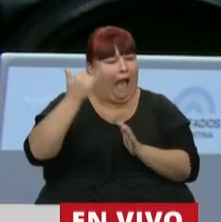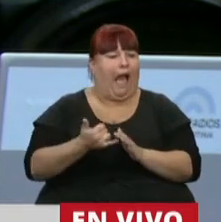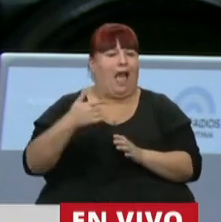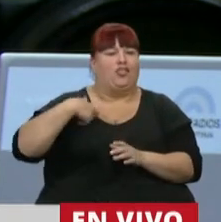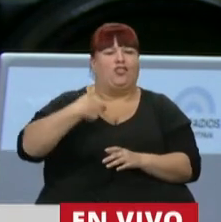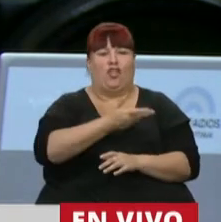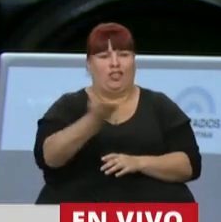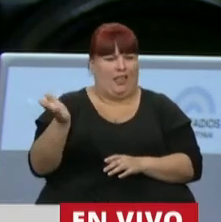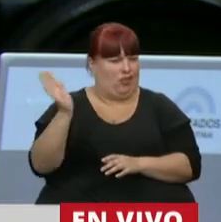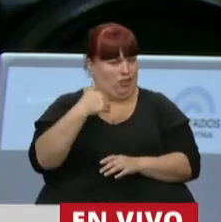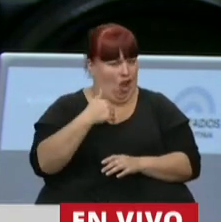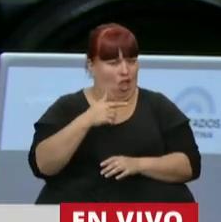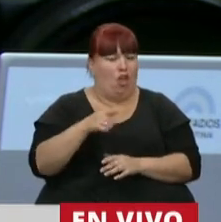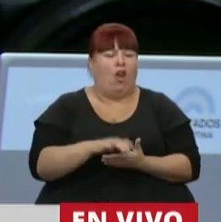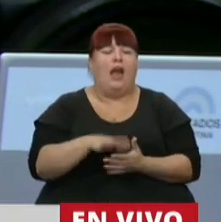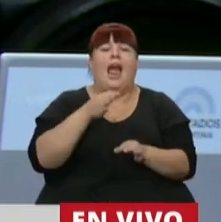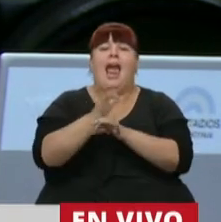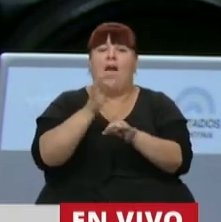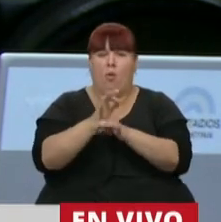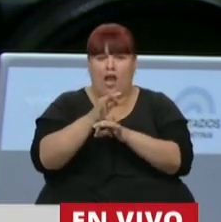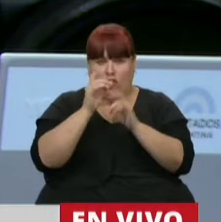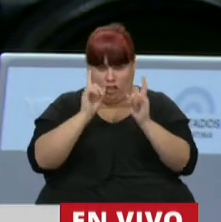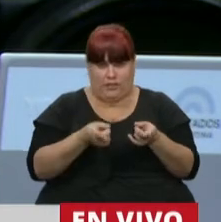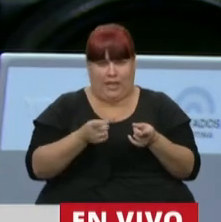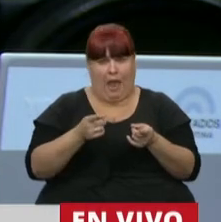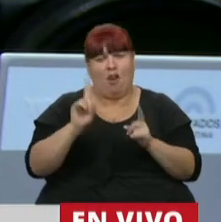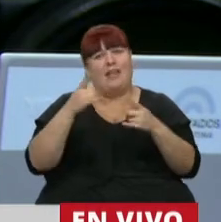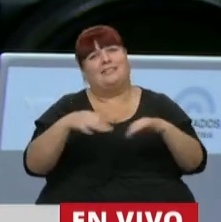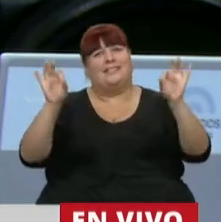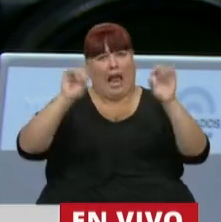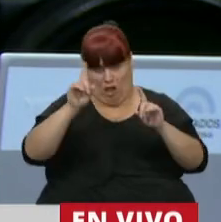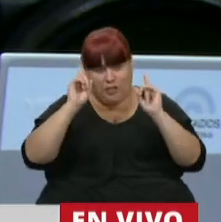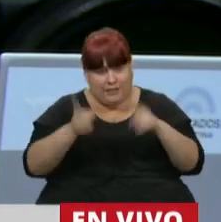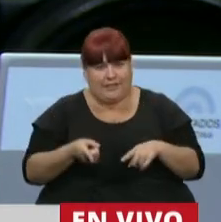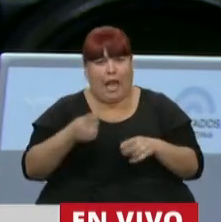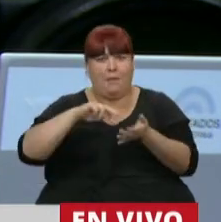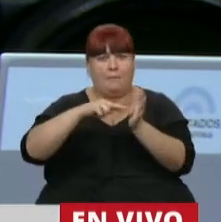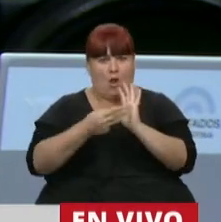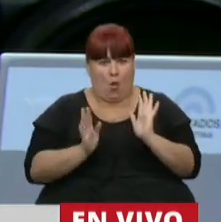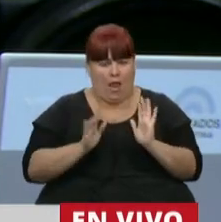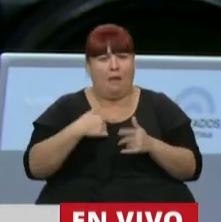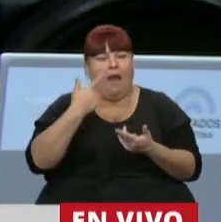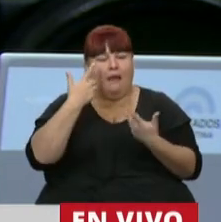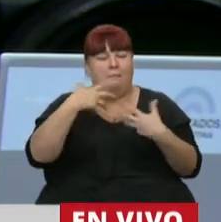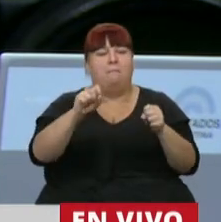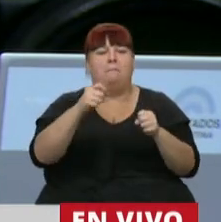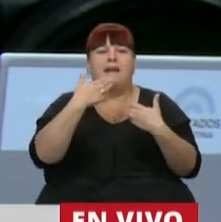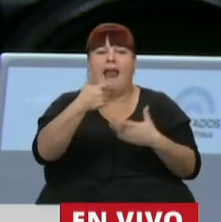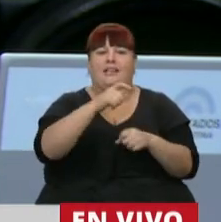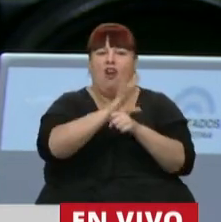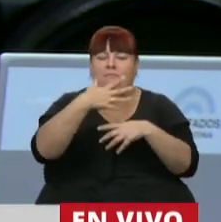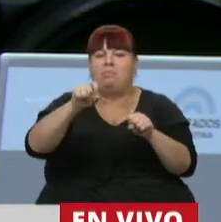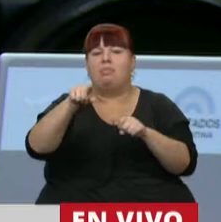nuestras sociedades y la educación, digamos, por supuesto que no está exenta de eso, nos está permitiendo ver y